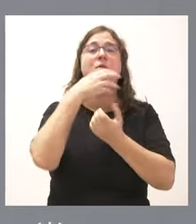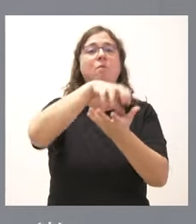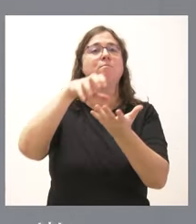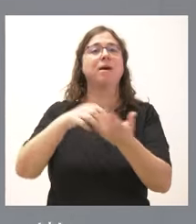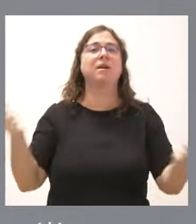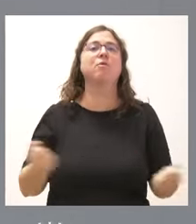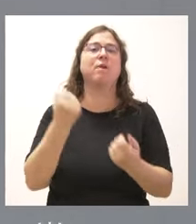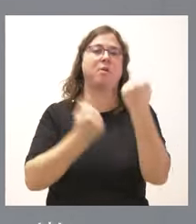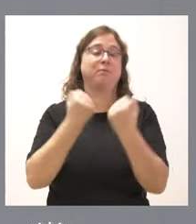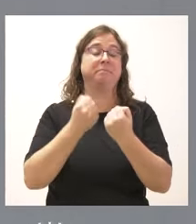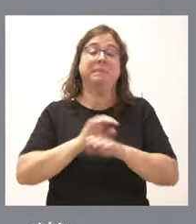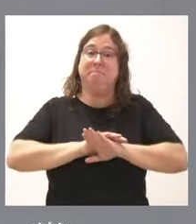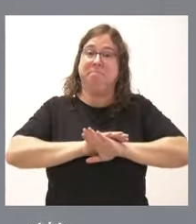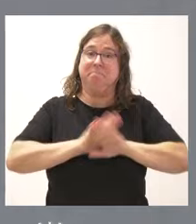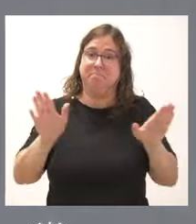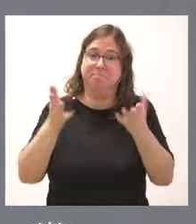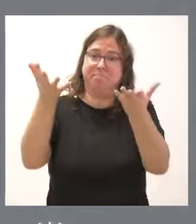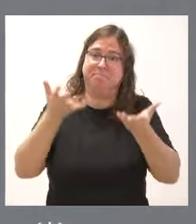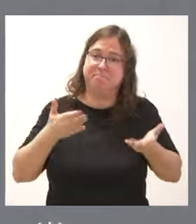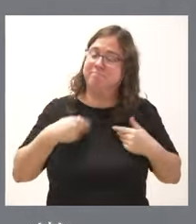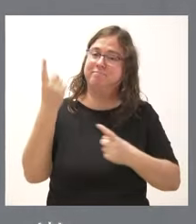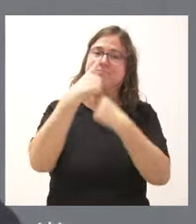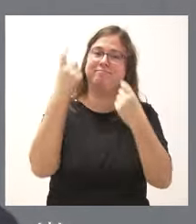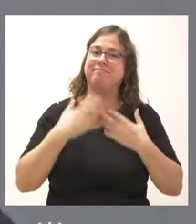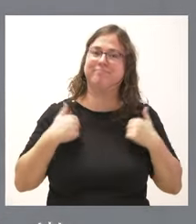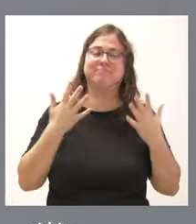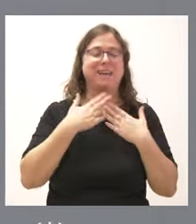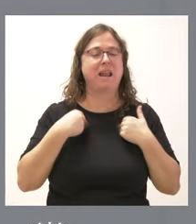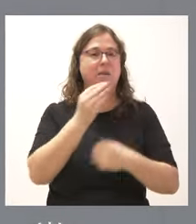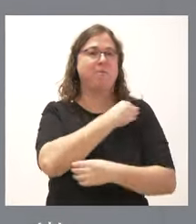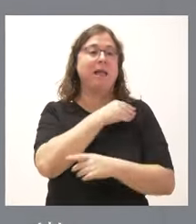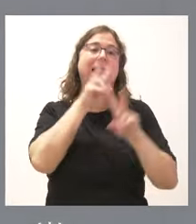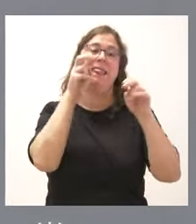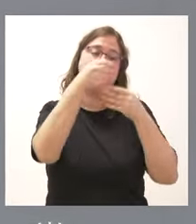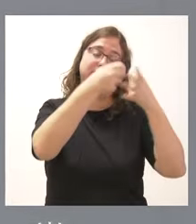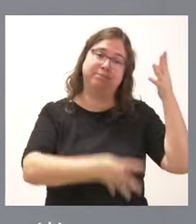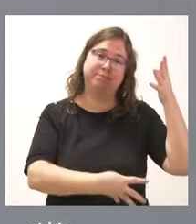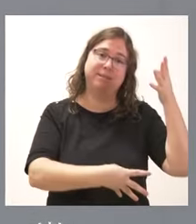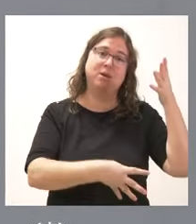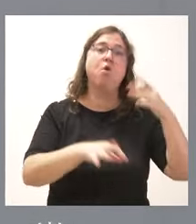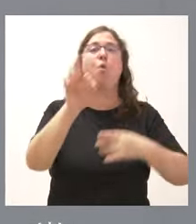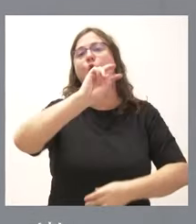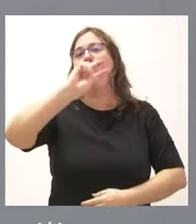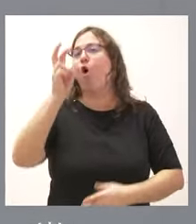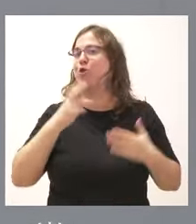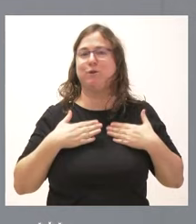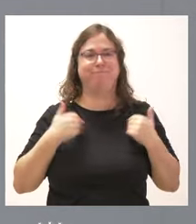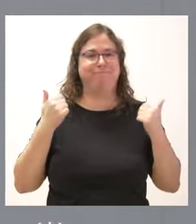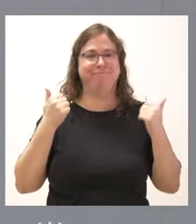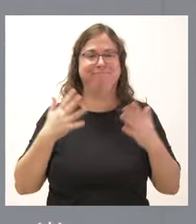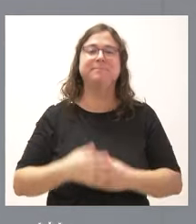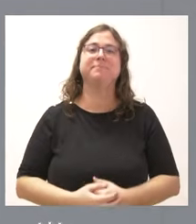automoción. Y, sin más, pues estamos a sus preguntas para aquellas que estimen oportuno formular sobre este asunto o cualquiera de los que hemos tratado